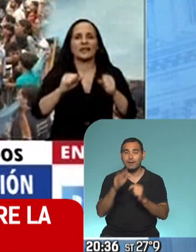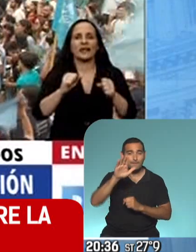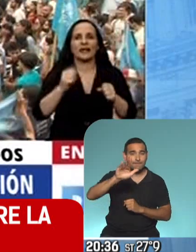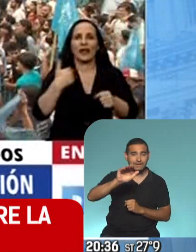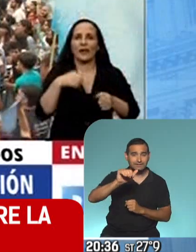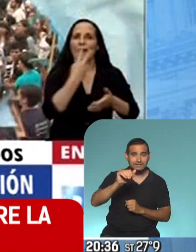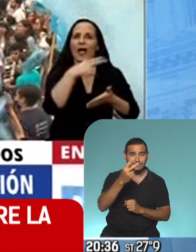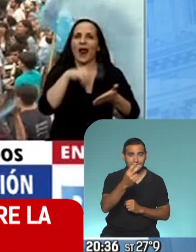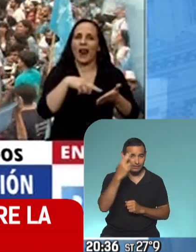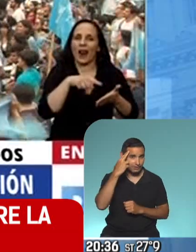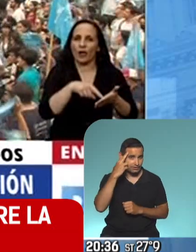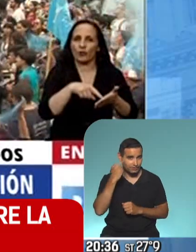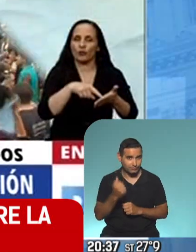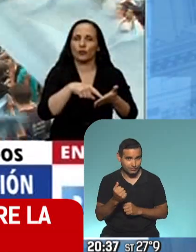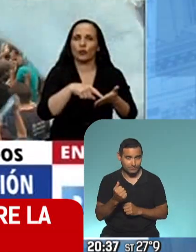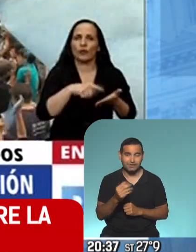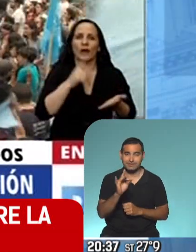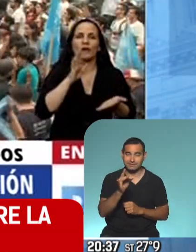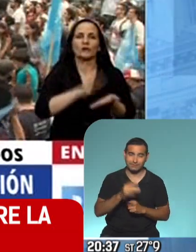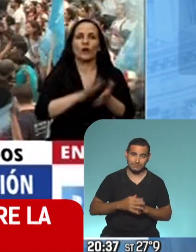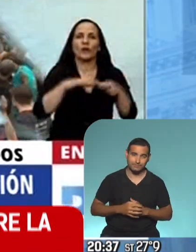martes 29 de diciembre.